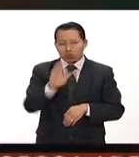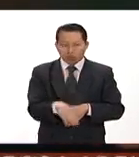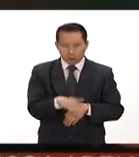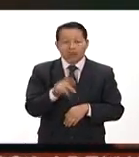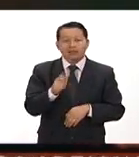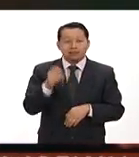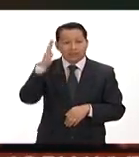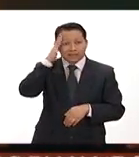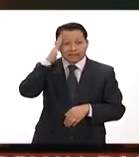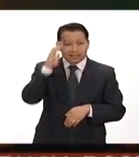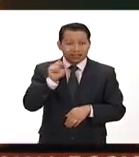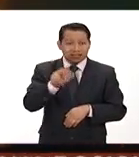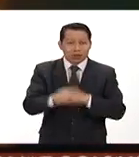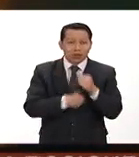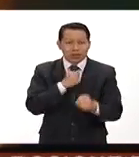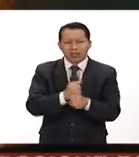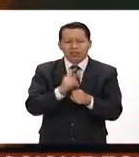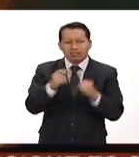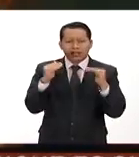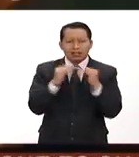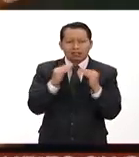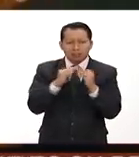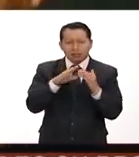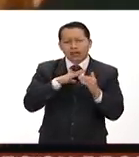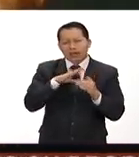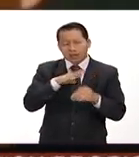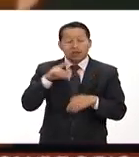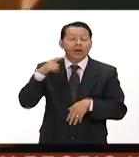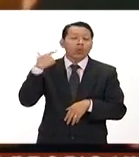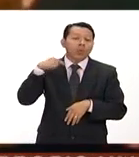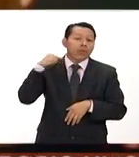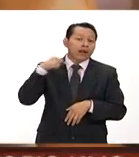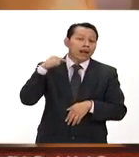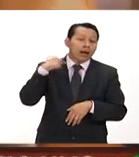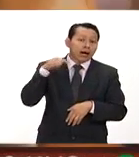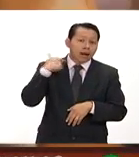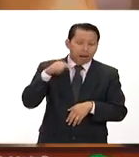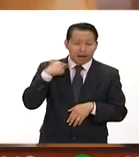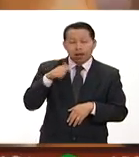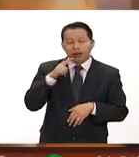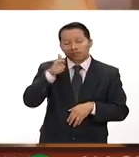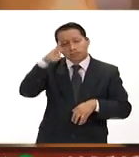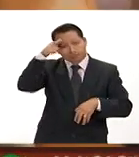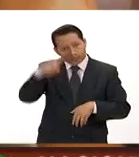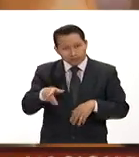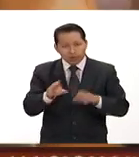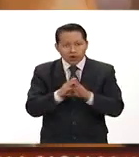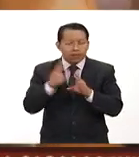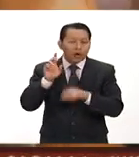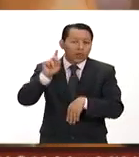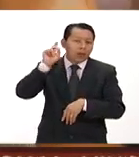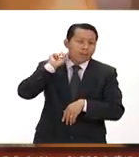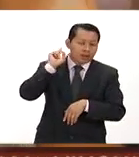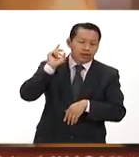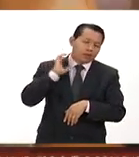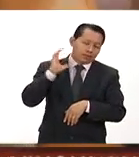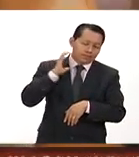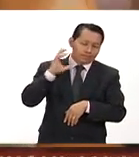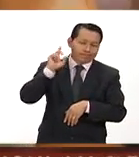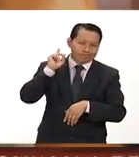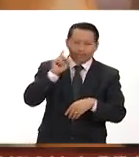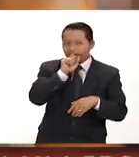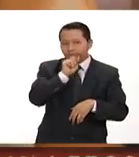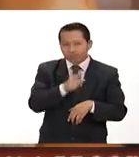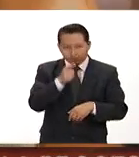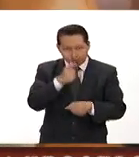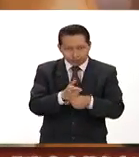del 68 fue encontrado sin vida en su casa en la colonia Arcosur en Guadalajara cerca del mediodía del domingo el Instituto Jalisciense de